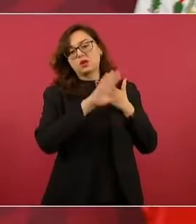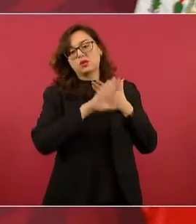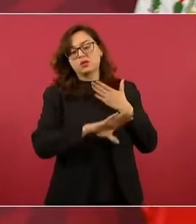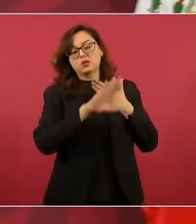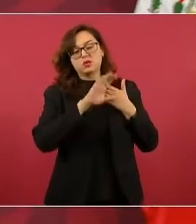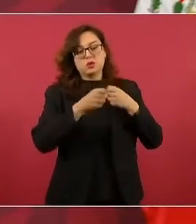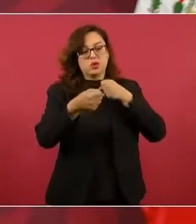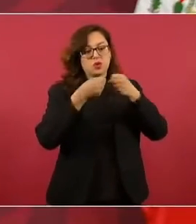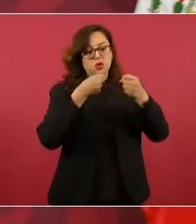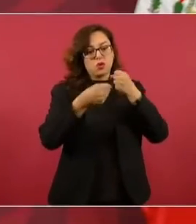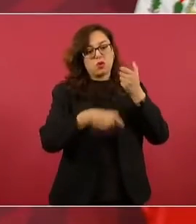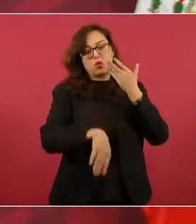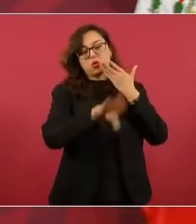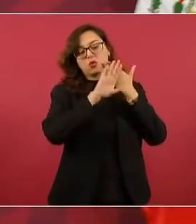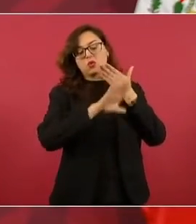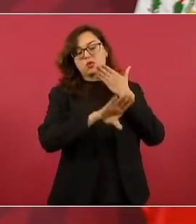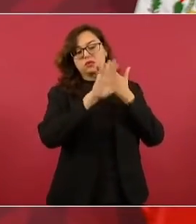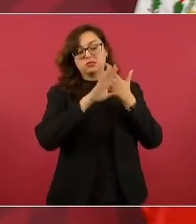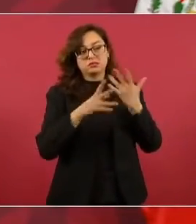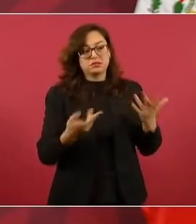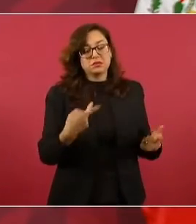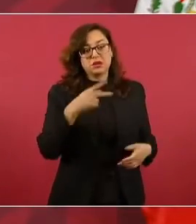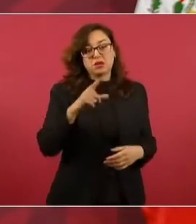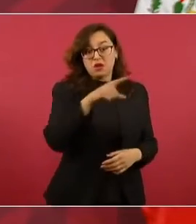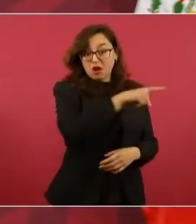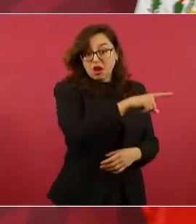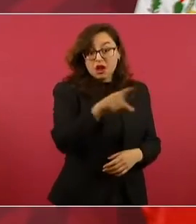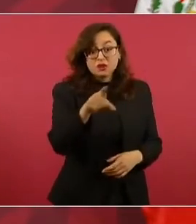pues todos vinculados al poder y a la corrupción.